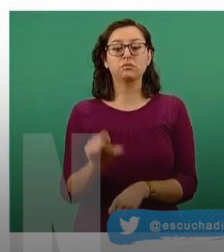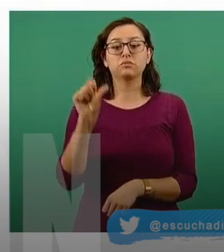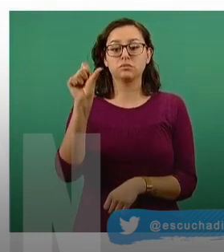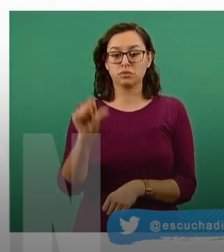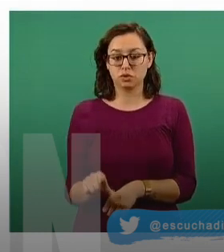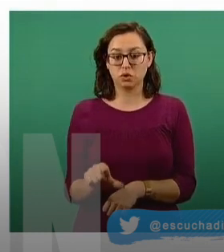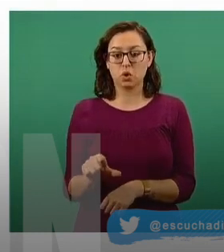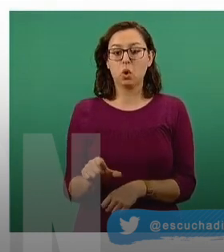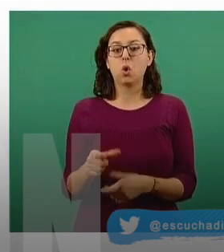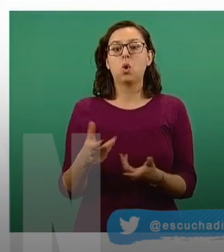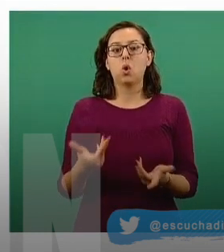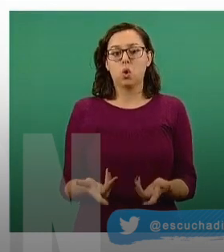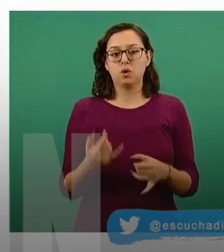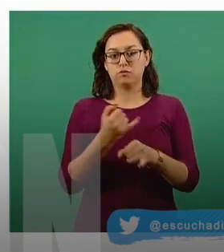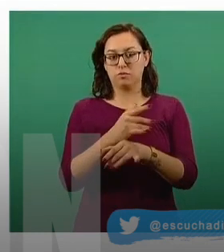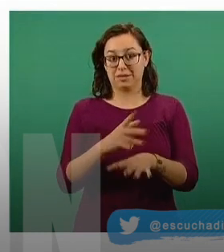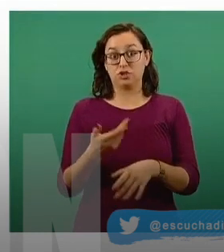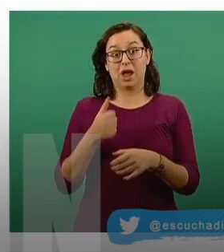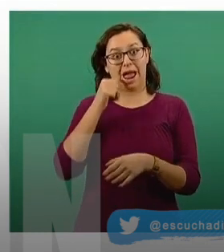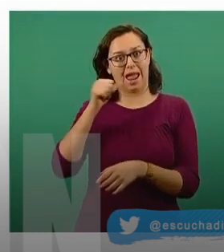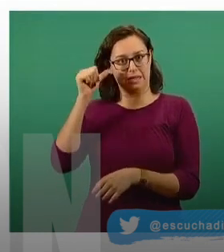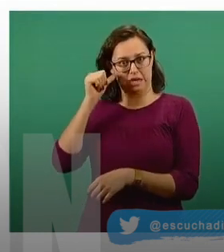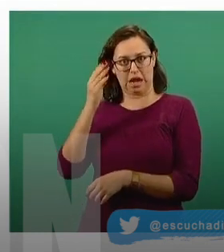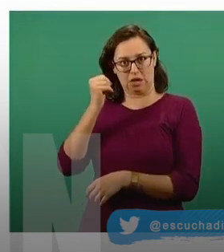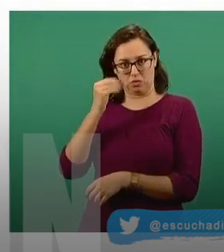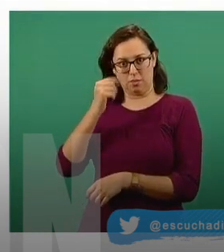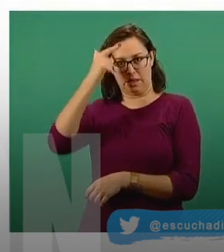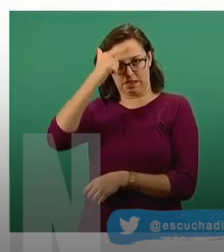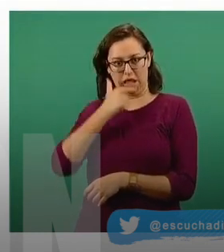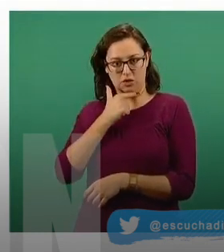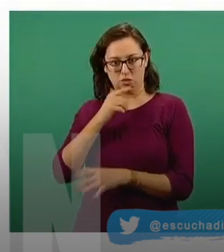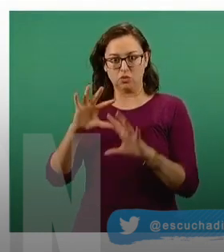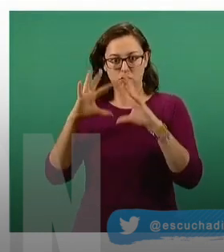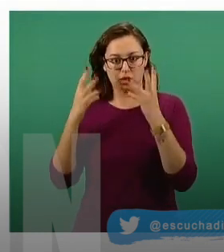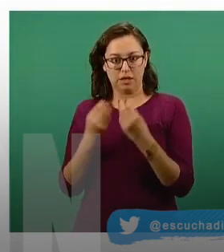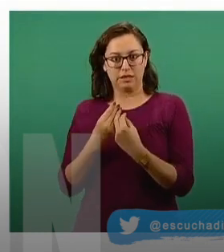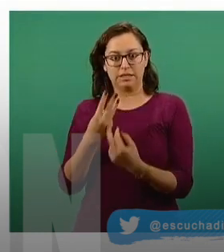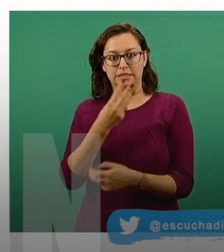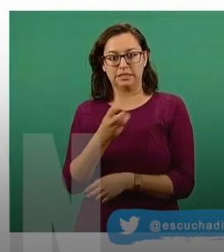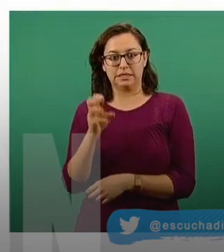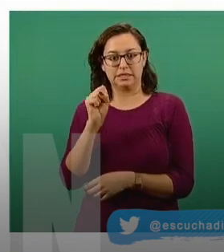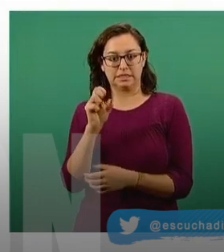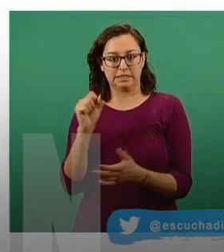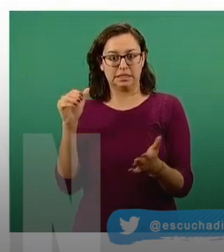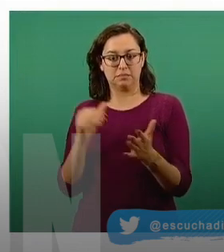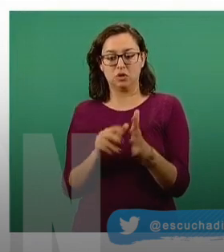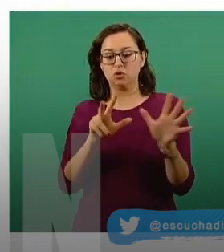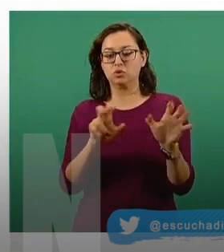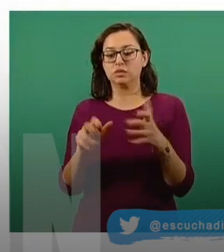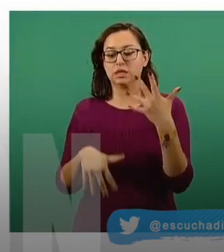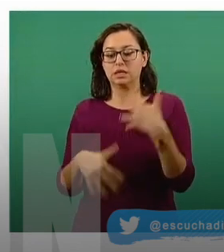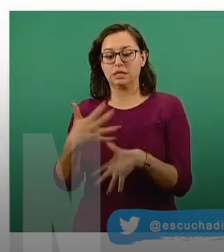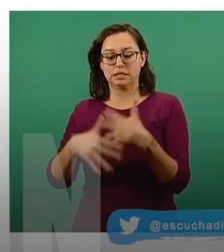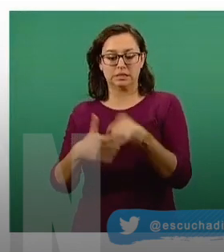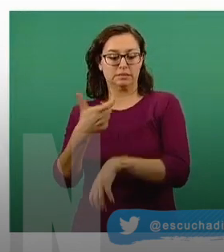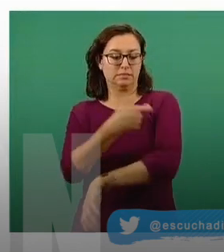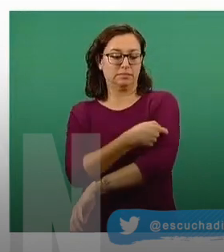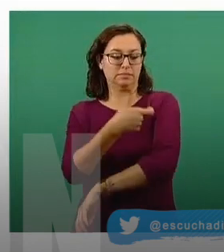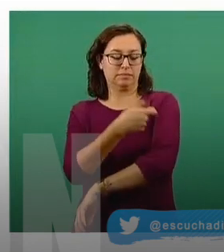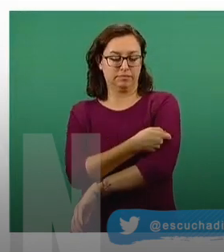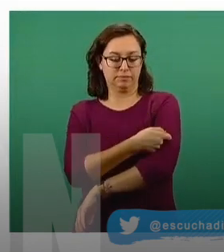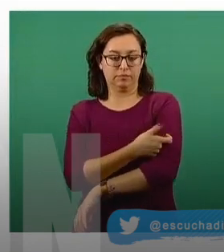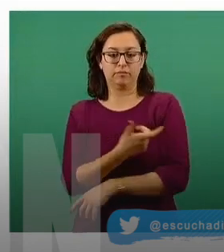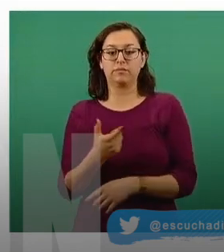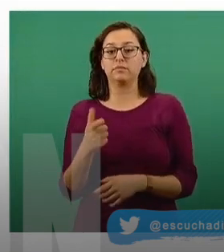cierre del 29 de abril a las 21 horas, con 360 mil 815 dosis aplicadas en la jornada